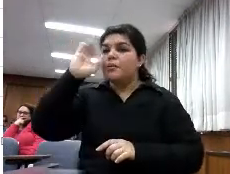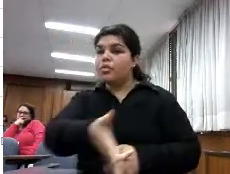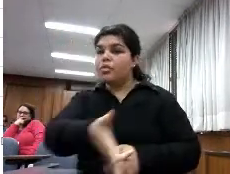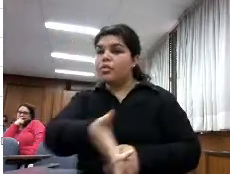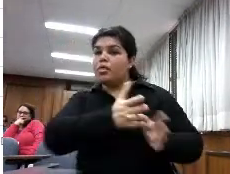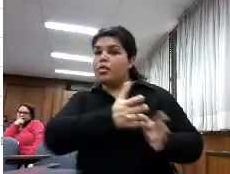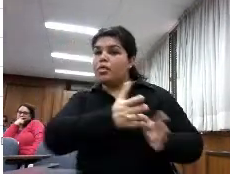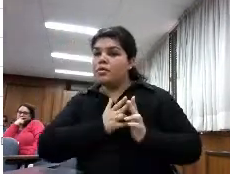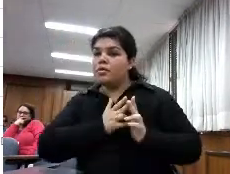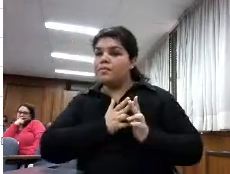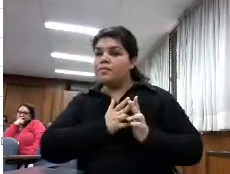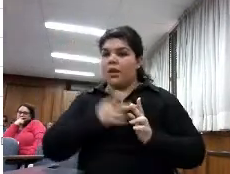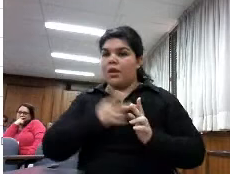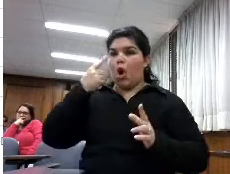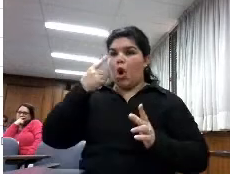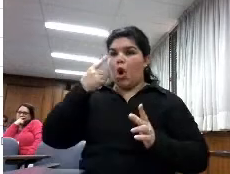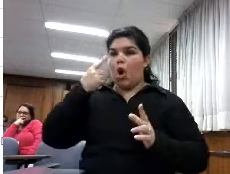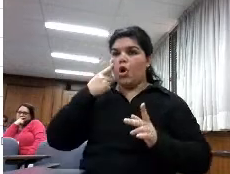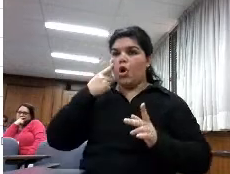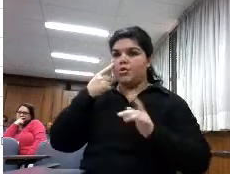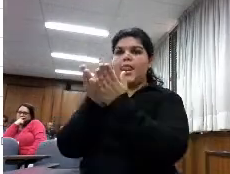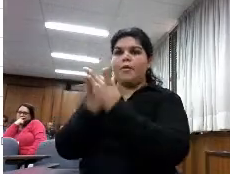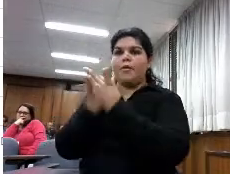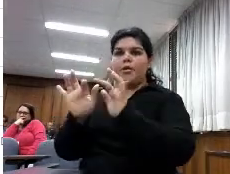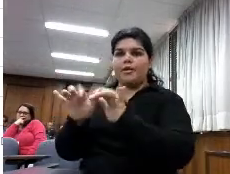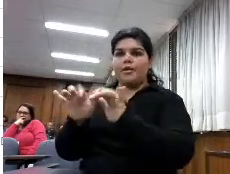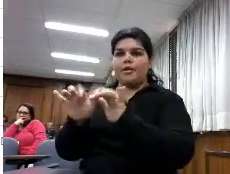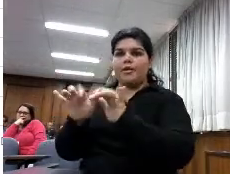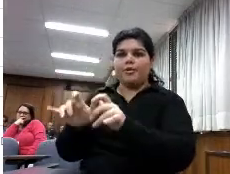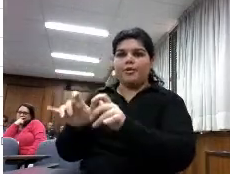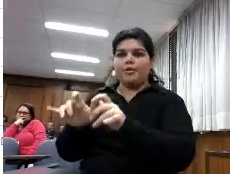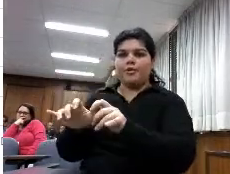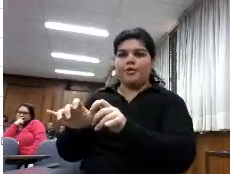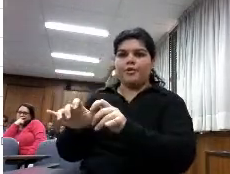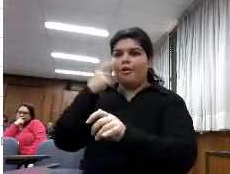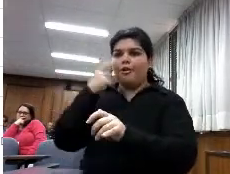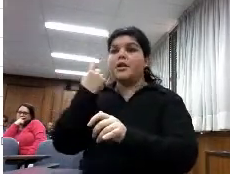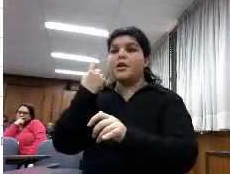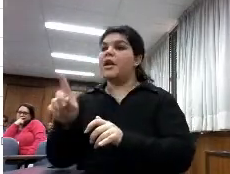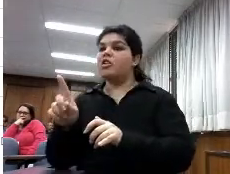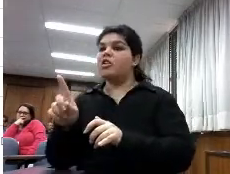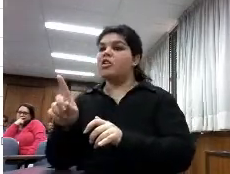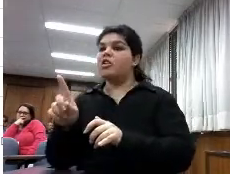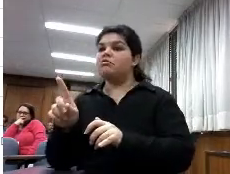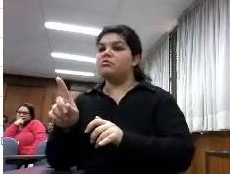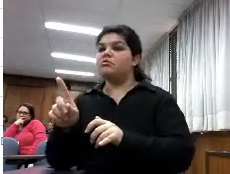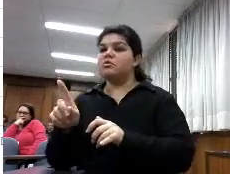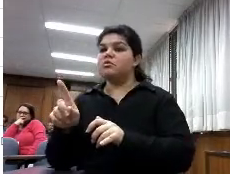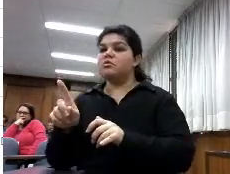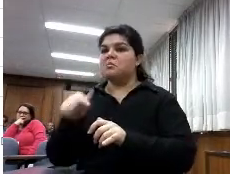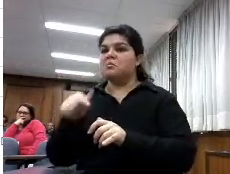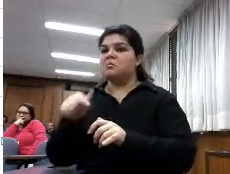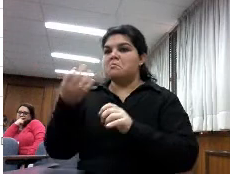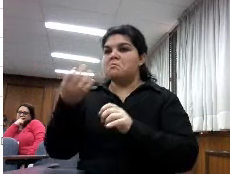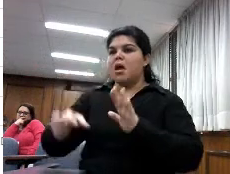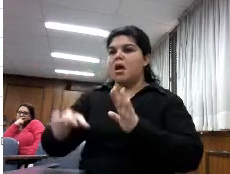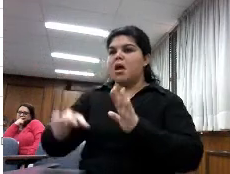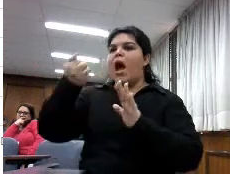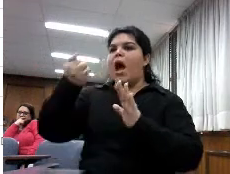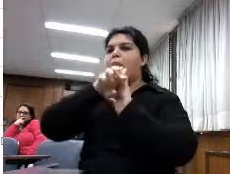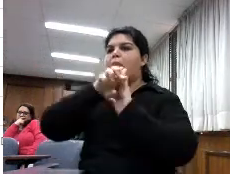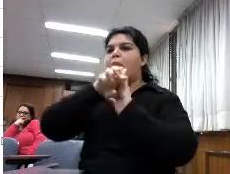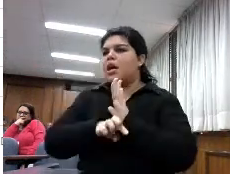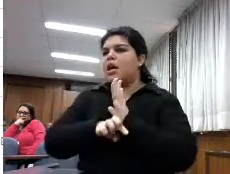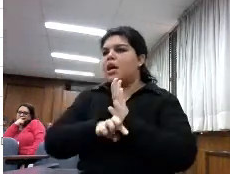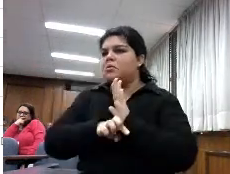los libros electrónicos pero sin embargo la gran mayoría no conoce aplicaciones de lectura digital no es lo mismo